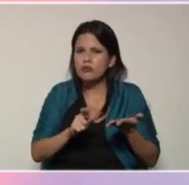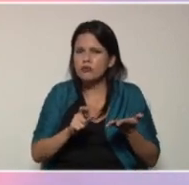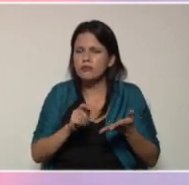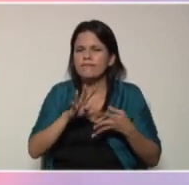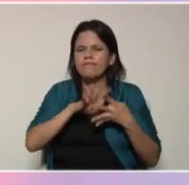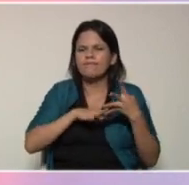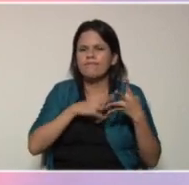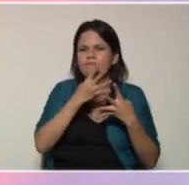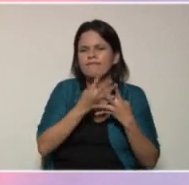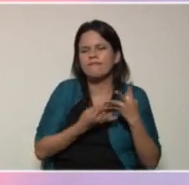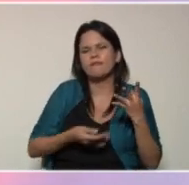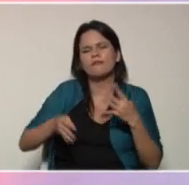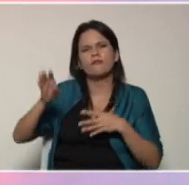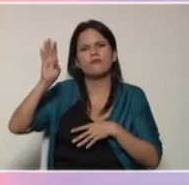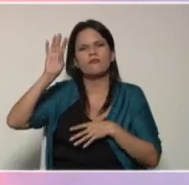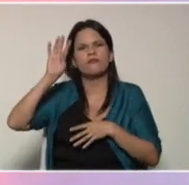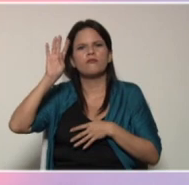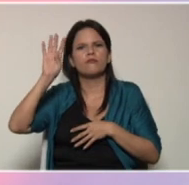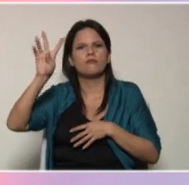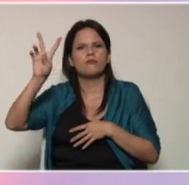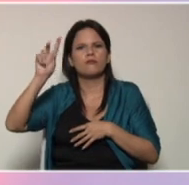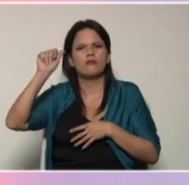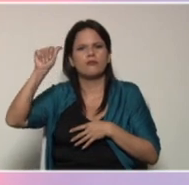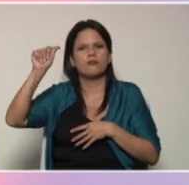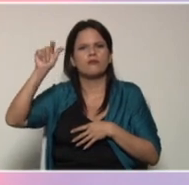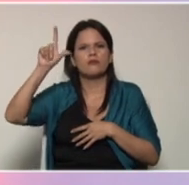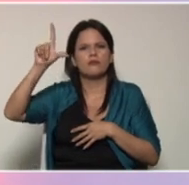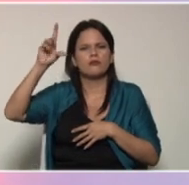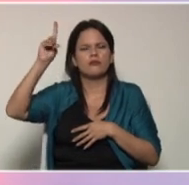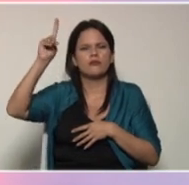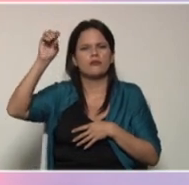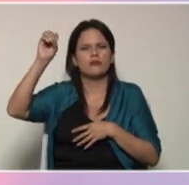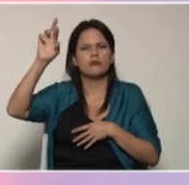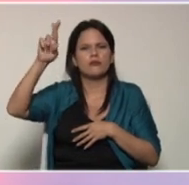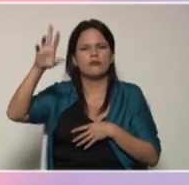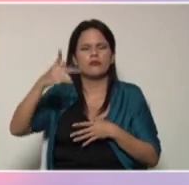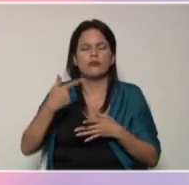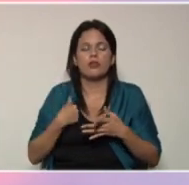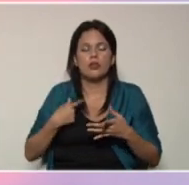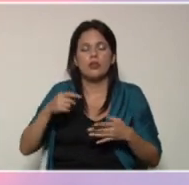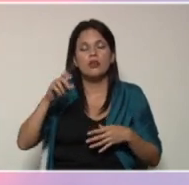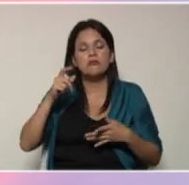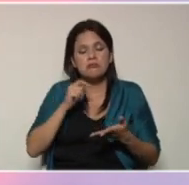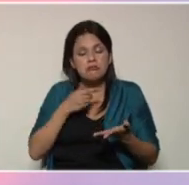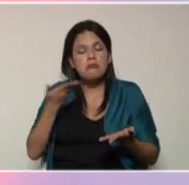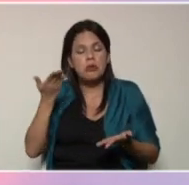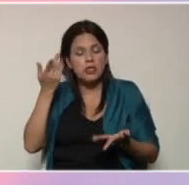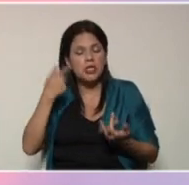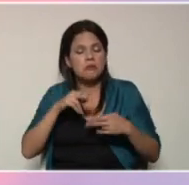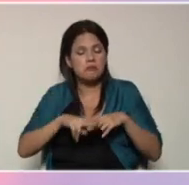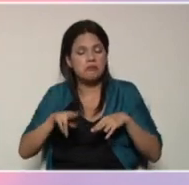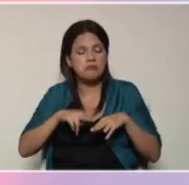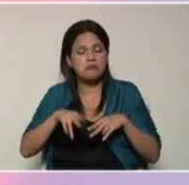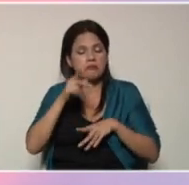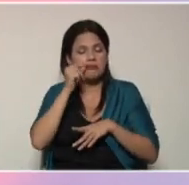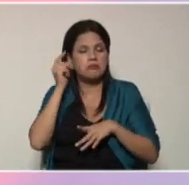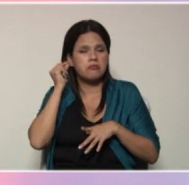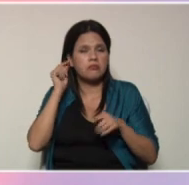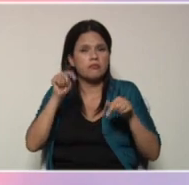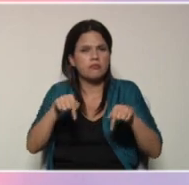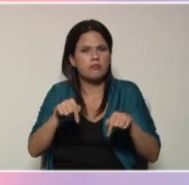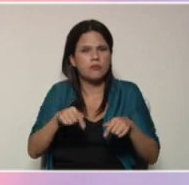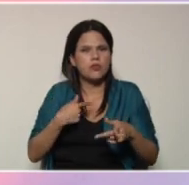por supuesto puede ser todavía referencia para los niños y niñas desde ya. Entonces vamos a buscar la manera de